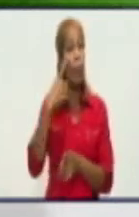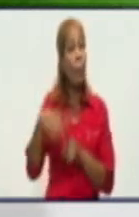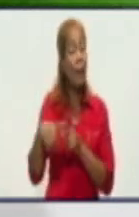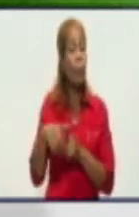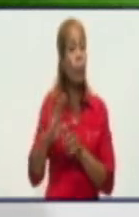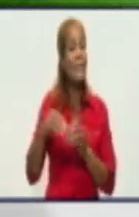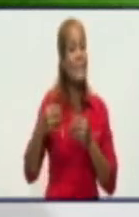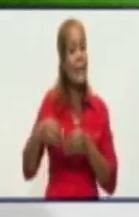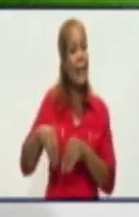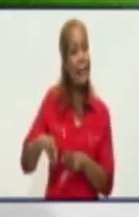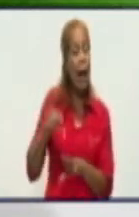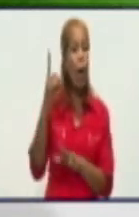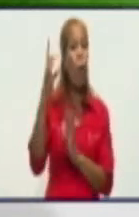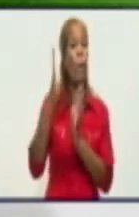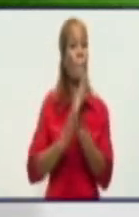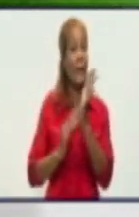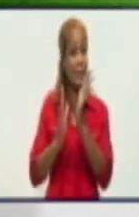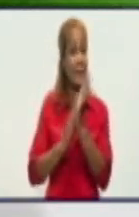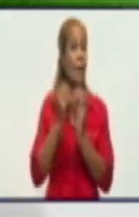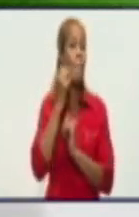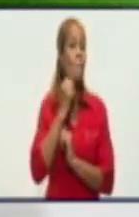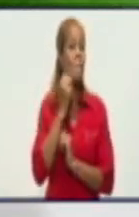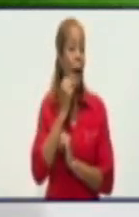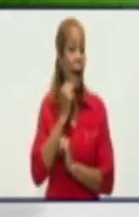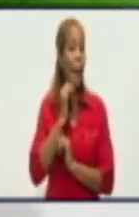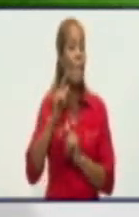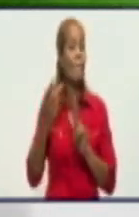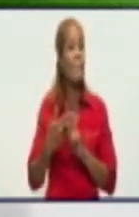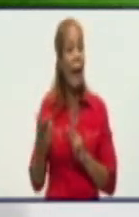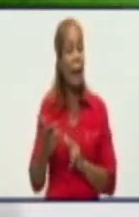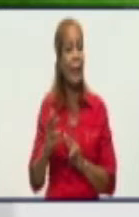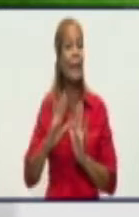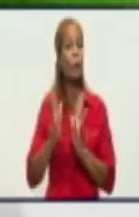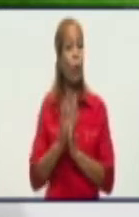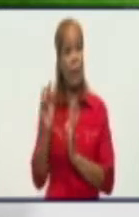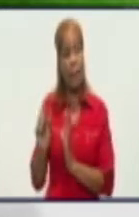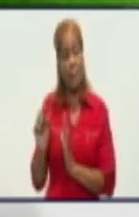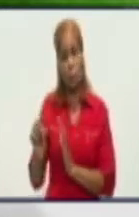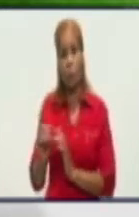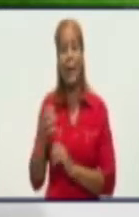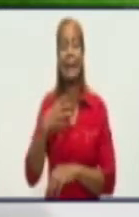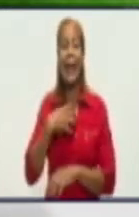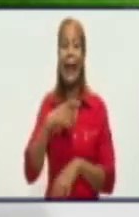los contribuyentes tengan tiempo de pagar estas obligaciones del mes de junio.